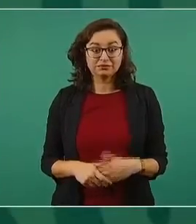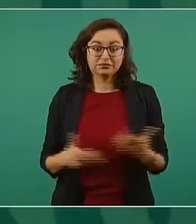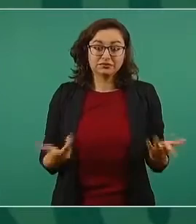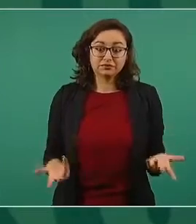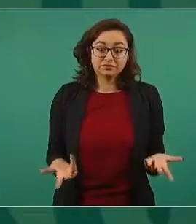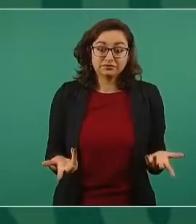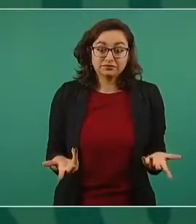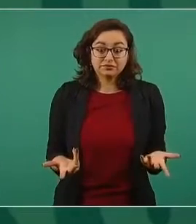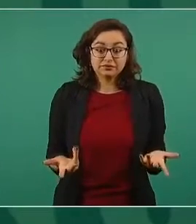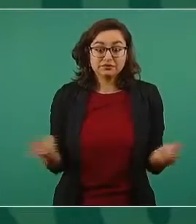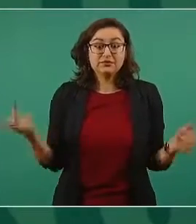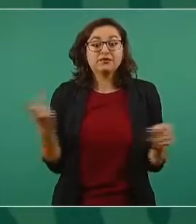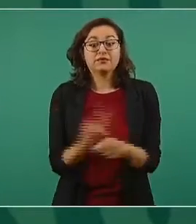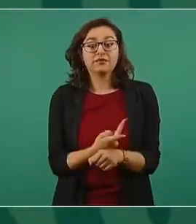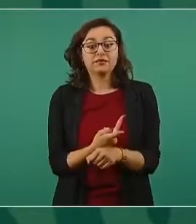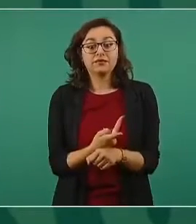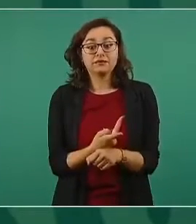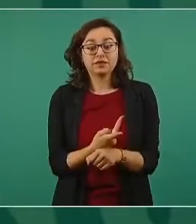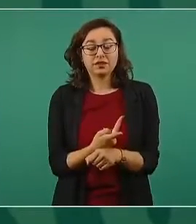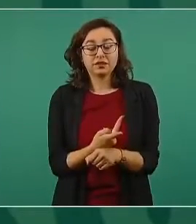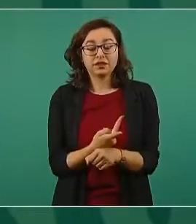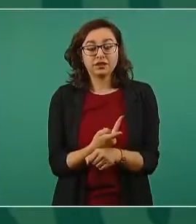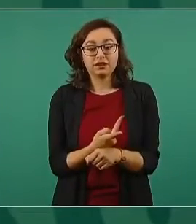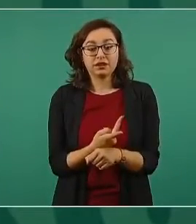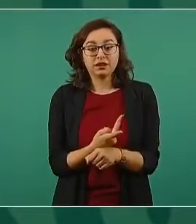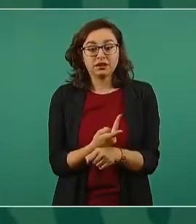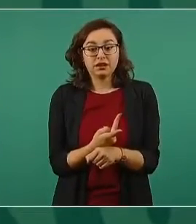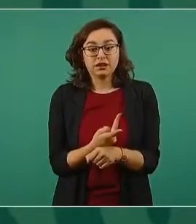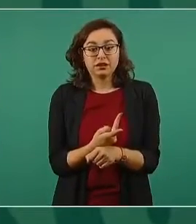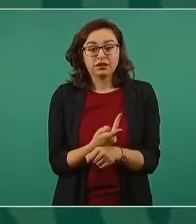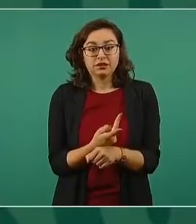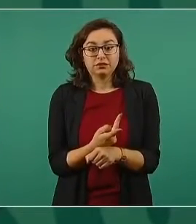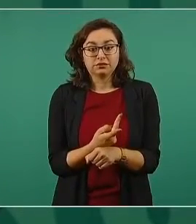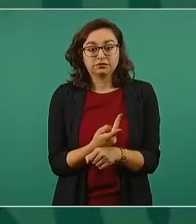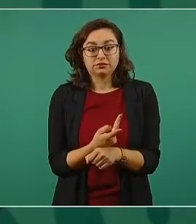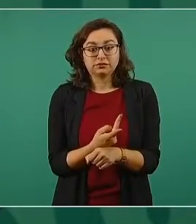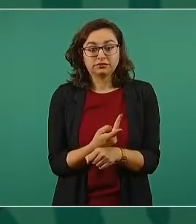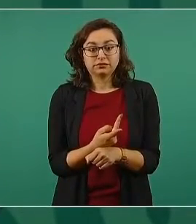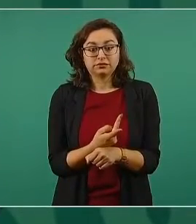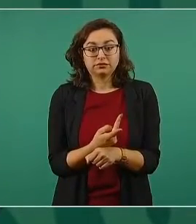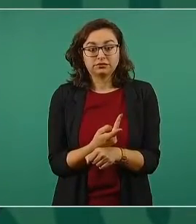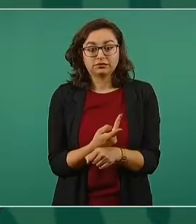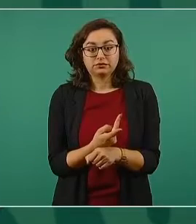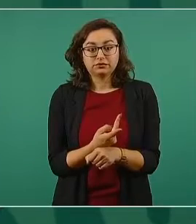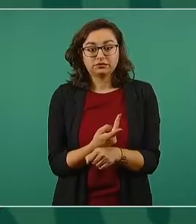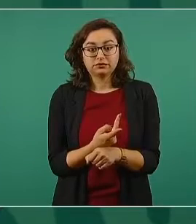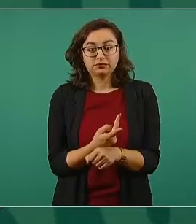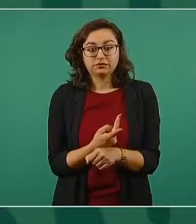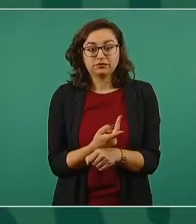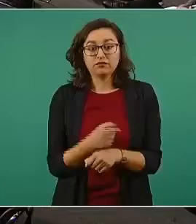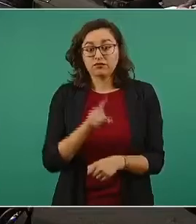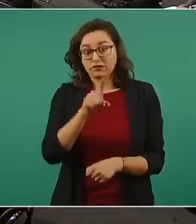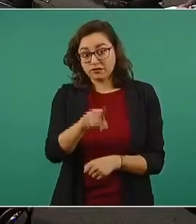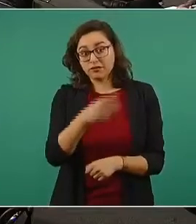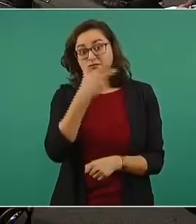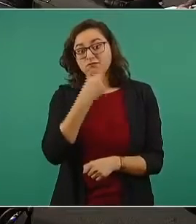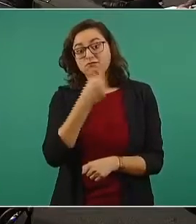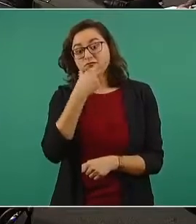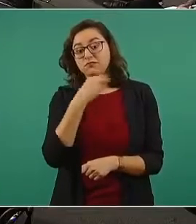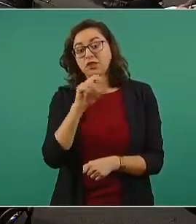otro grupo, el que jefatura Aguilar Camín,